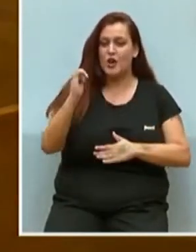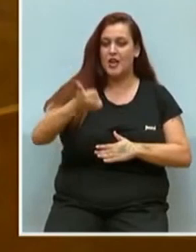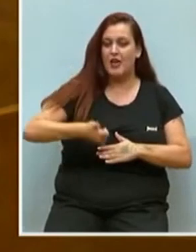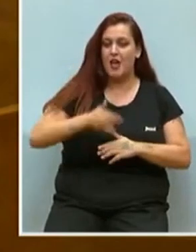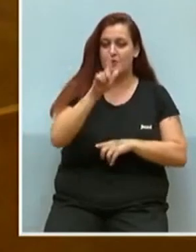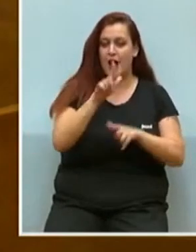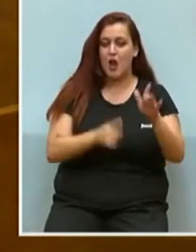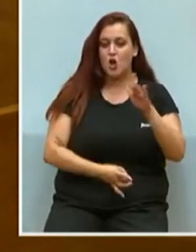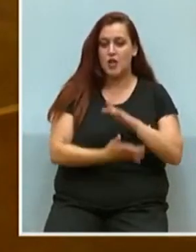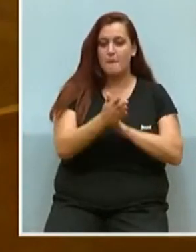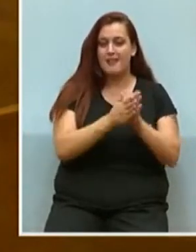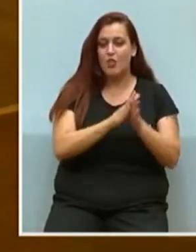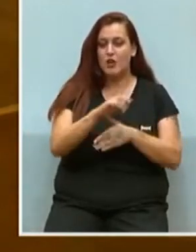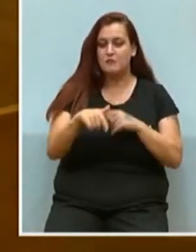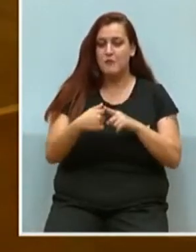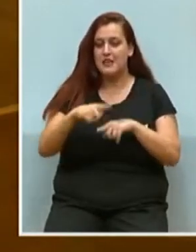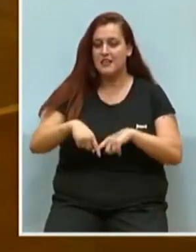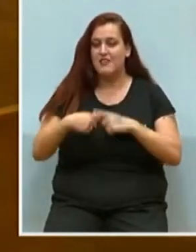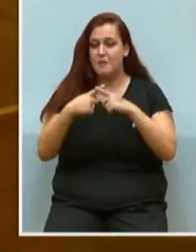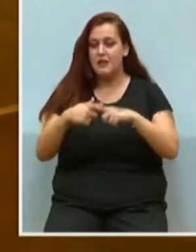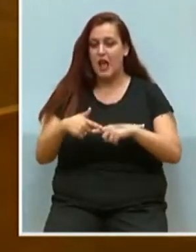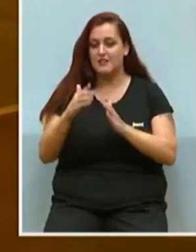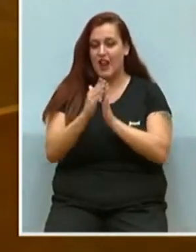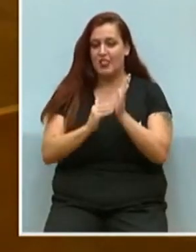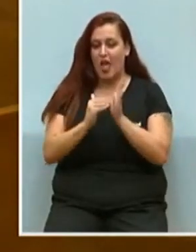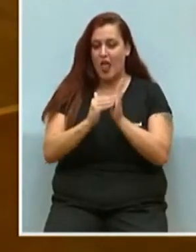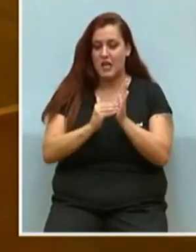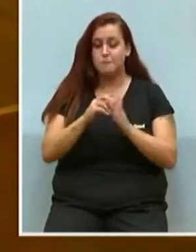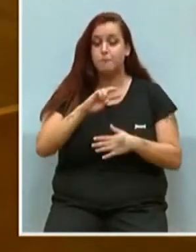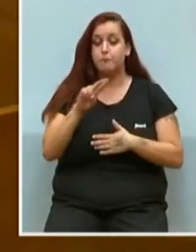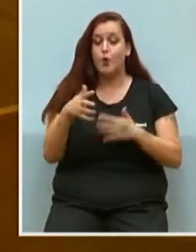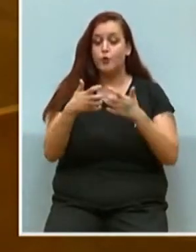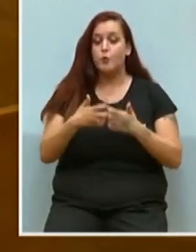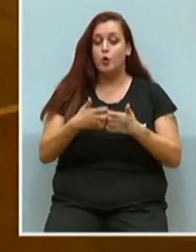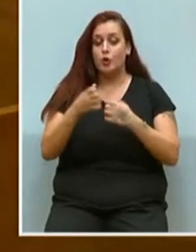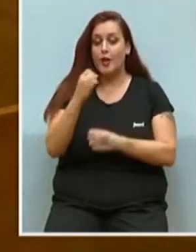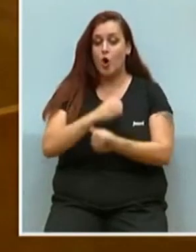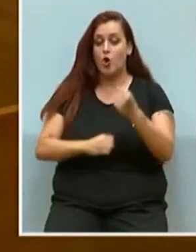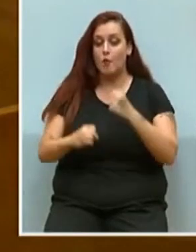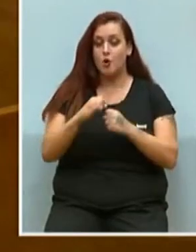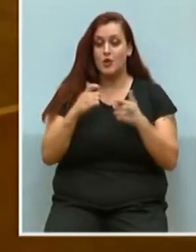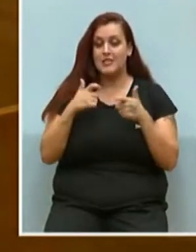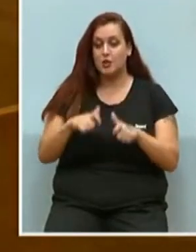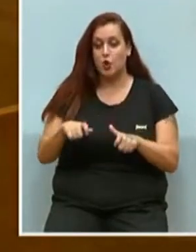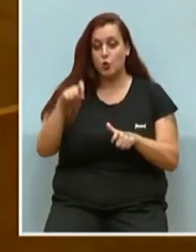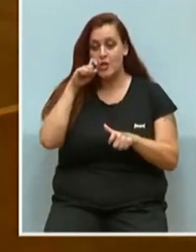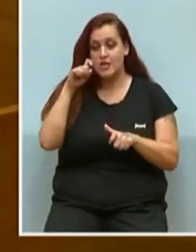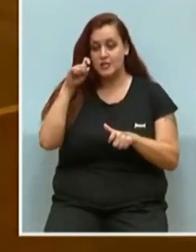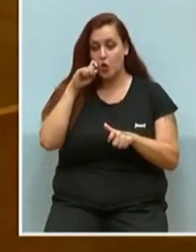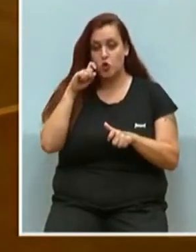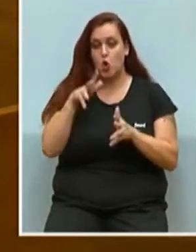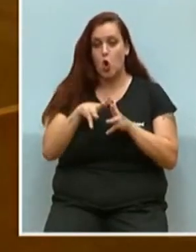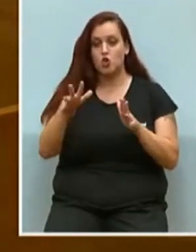emprendedores y las familias valencianas. Otro motor económico de la comunidad valenciana en el sector turístico son los